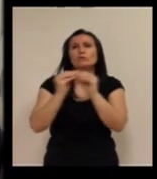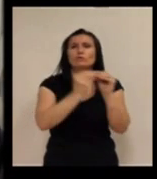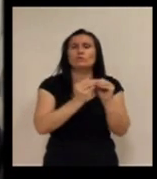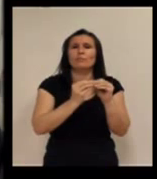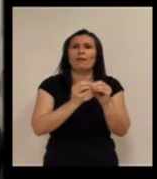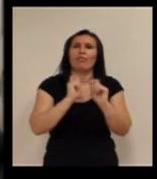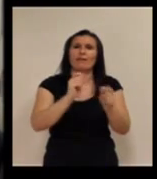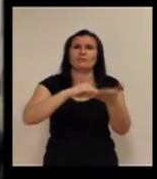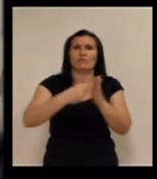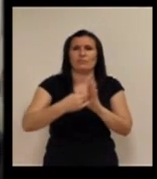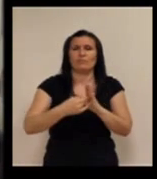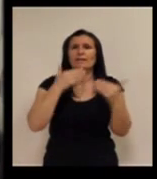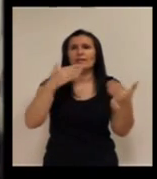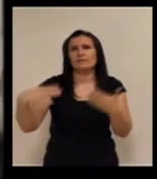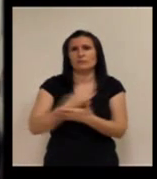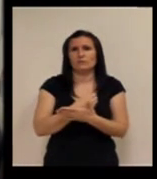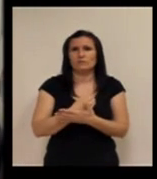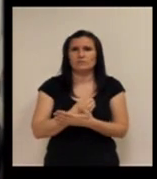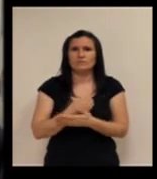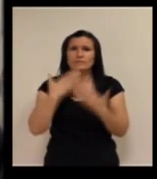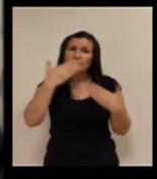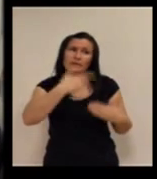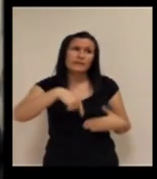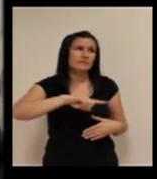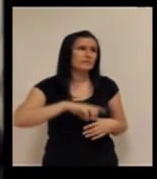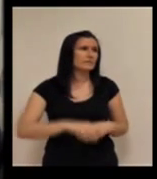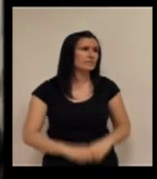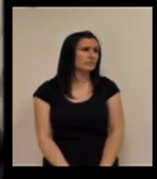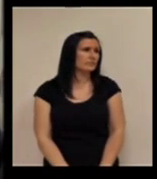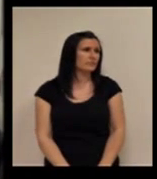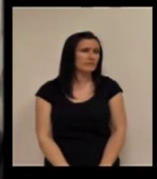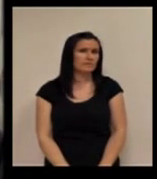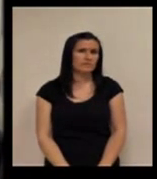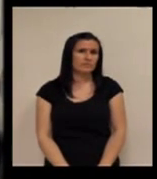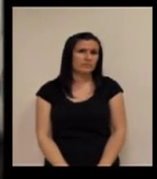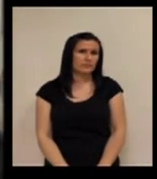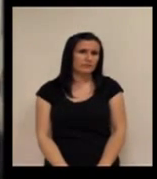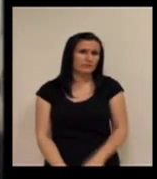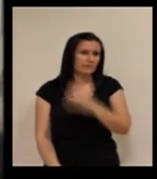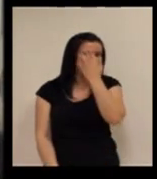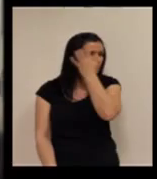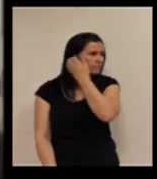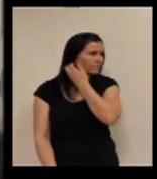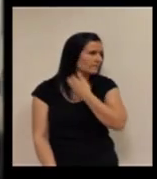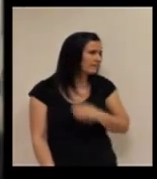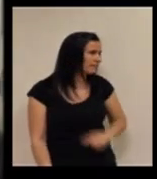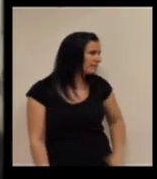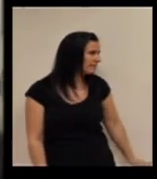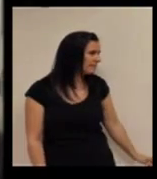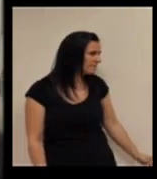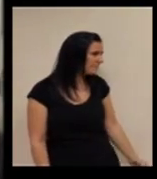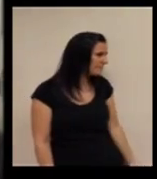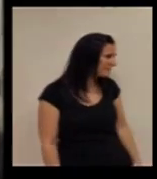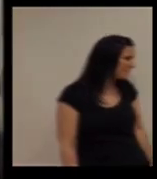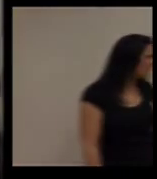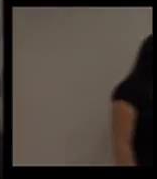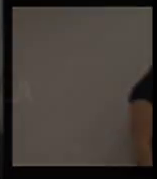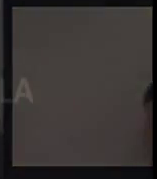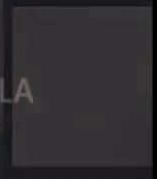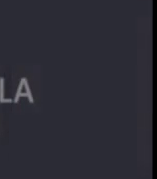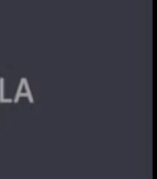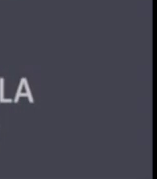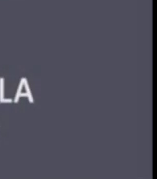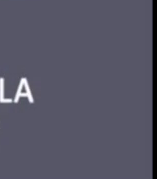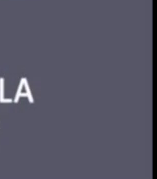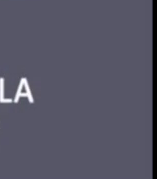entre todos podemos llegar a solucionarlos muchas gracias a todos muchas gracias gracias gracias gracias gracias